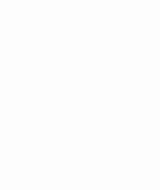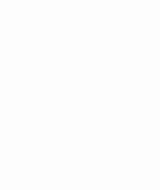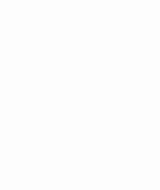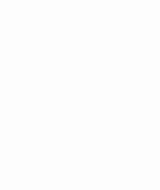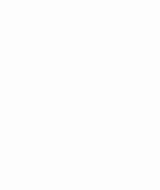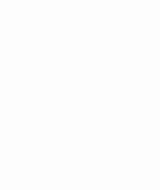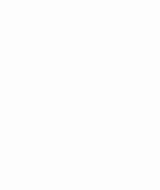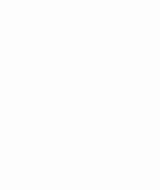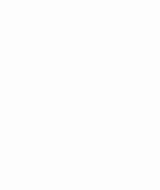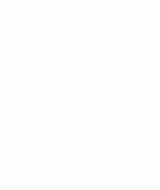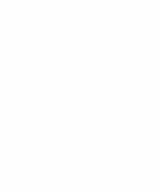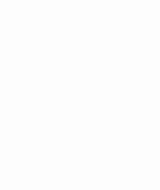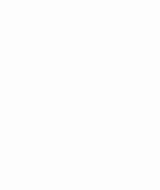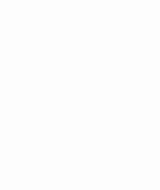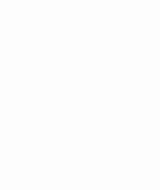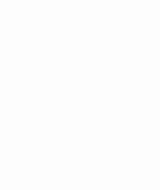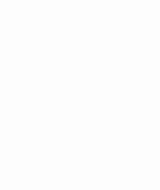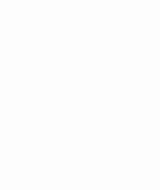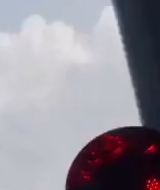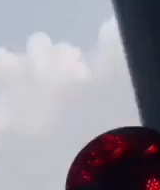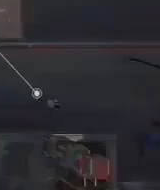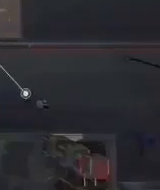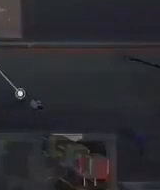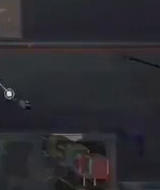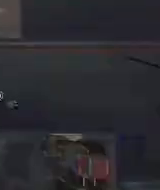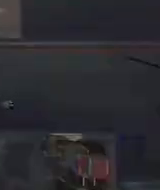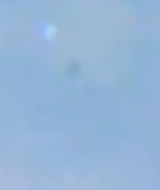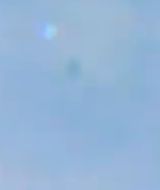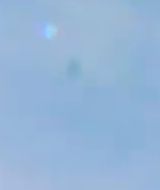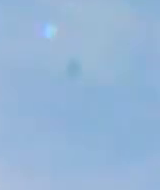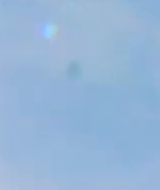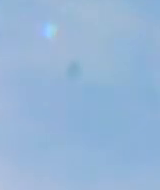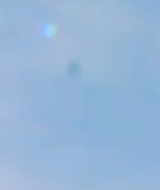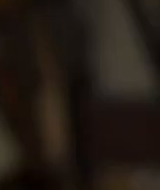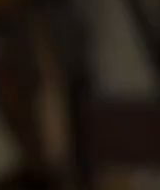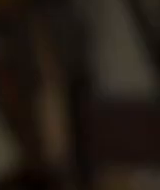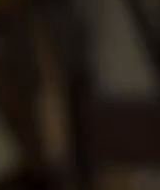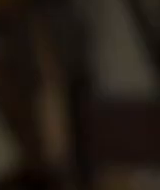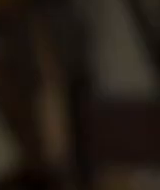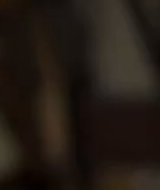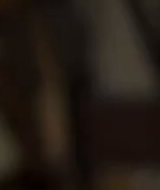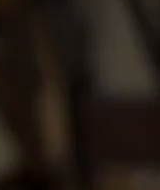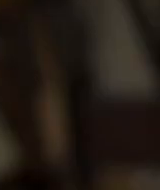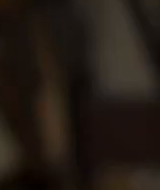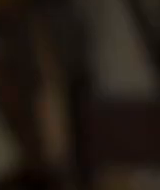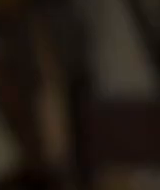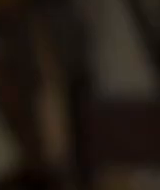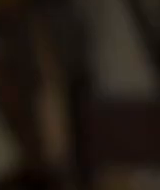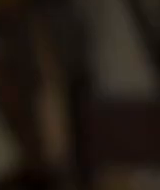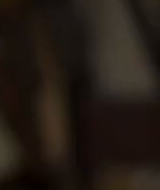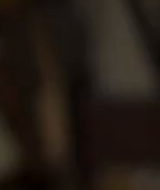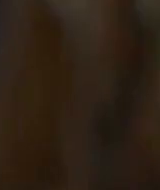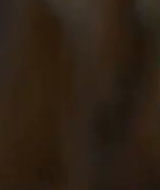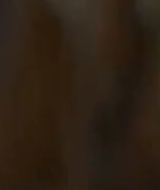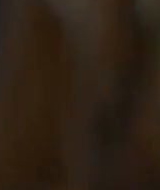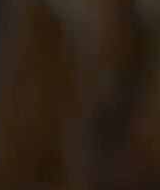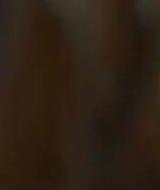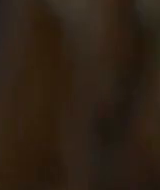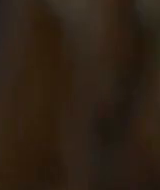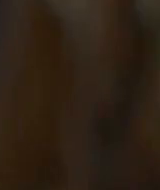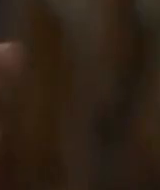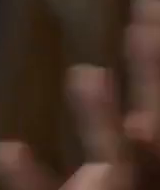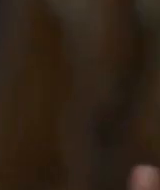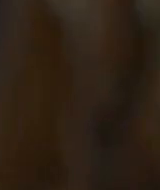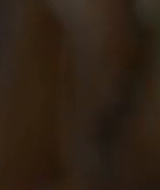TV. Continuamos. Morelos, Juan Ignacio Ramón, Zaragoza, Suazua, Doblado, que son